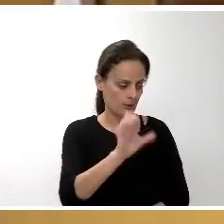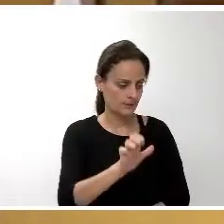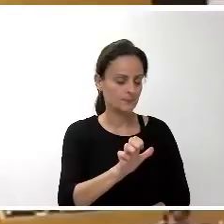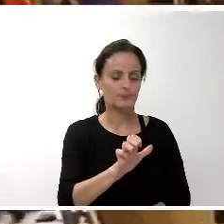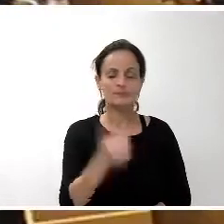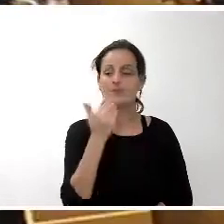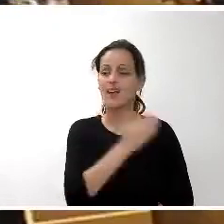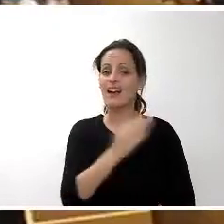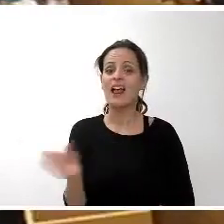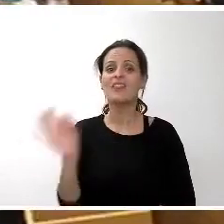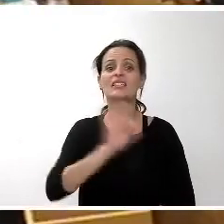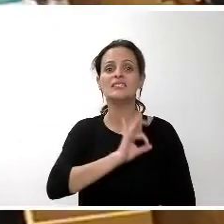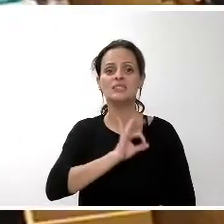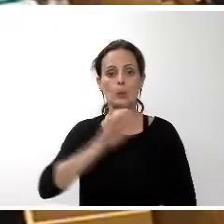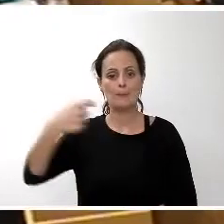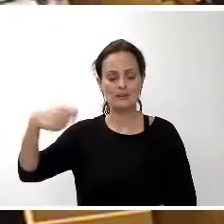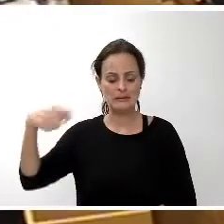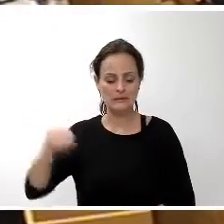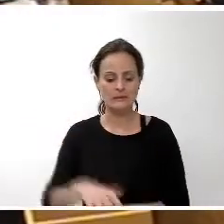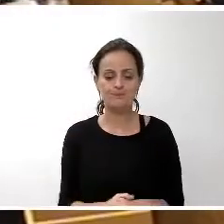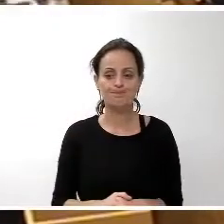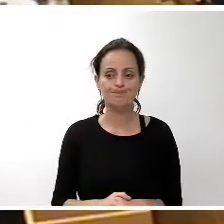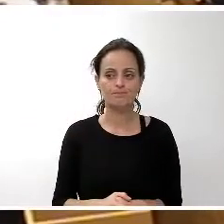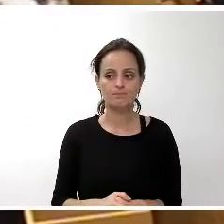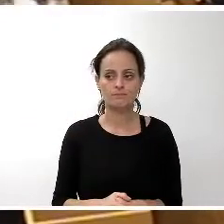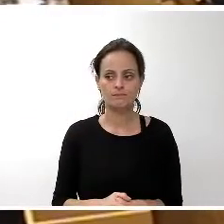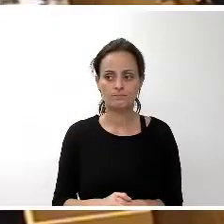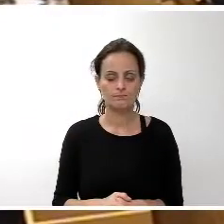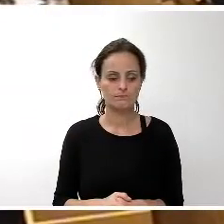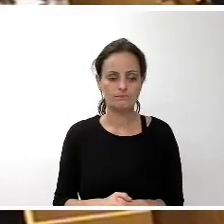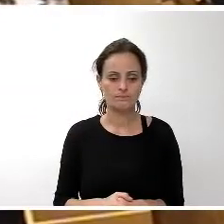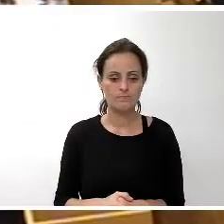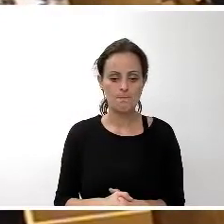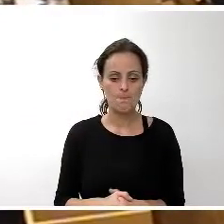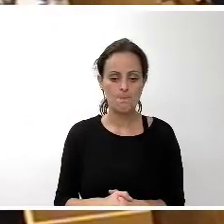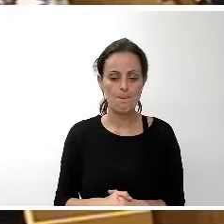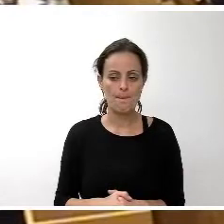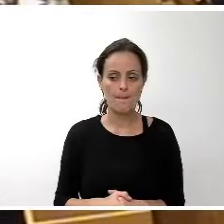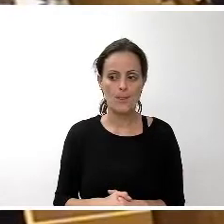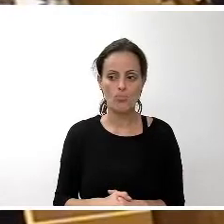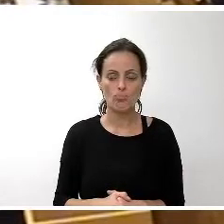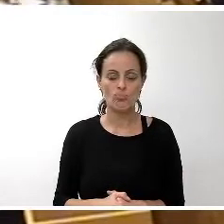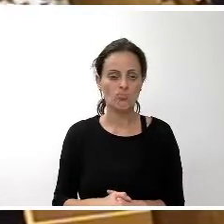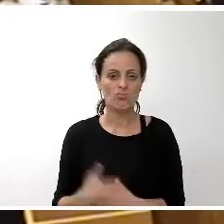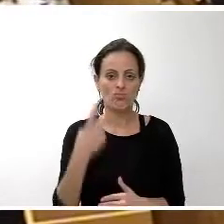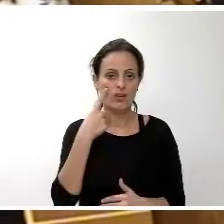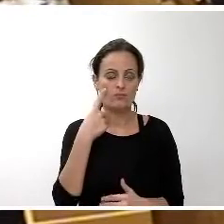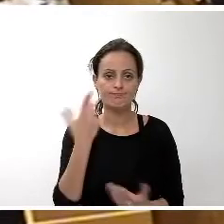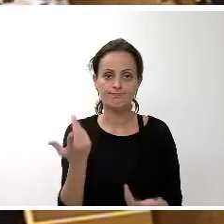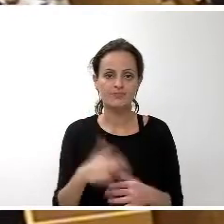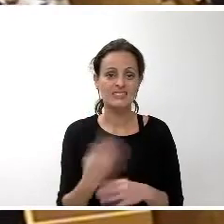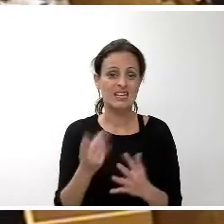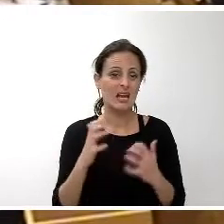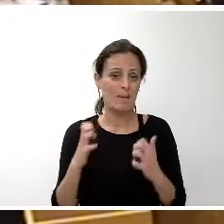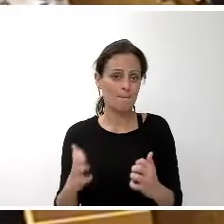gracias señor presidente sin duda no hay ningún asunto objeto de debate en este